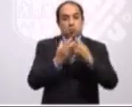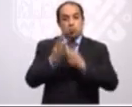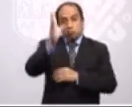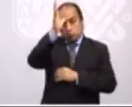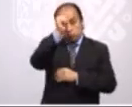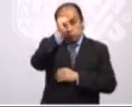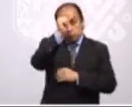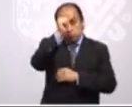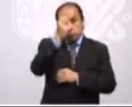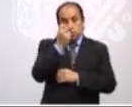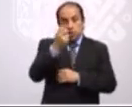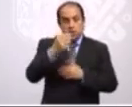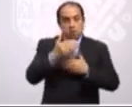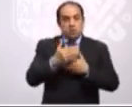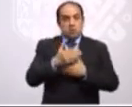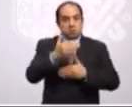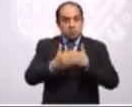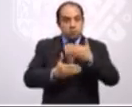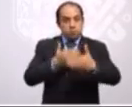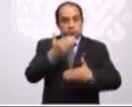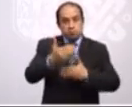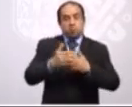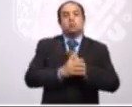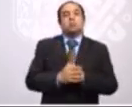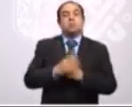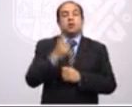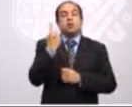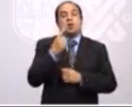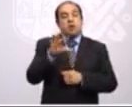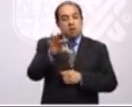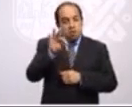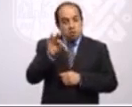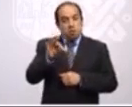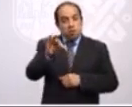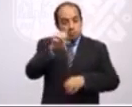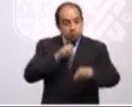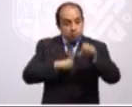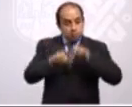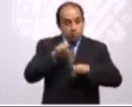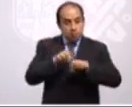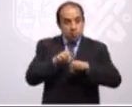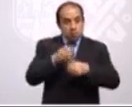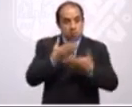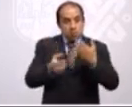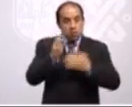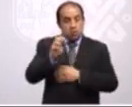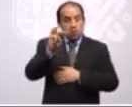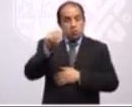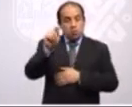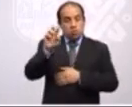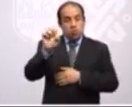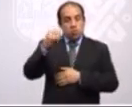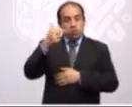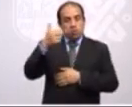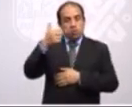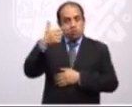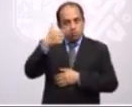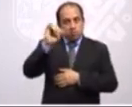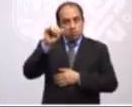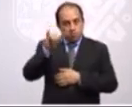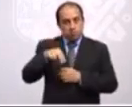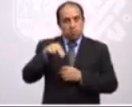en este procedimiento, es que una vez seleccionada la empresa, que en este caso es la empresa Motengil, y en